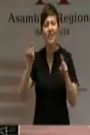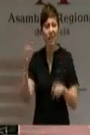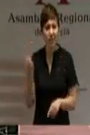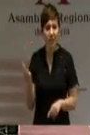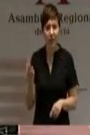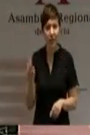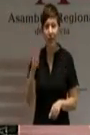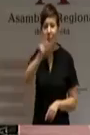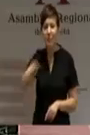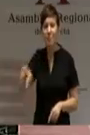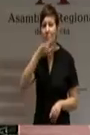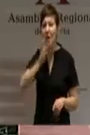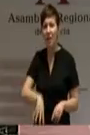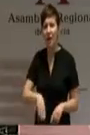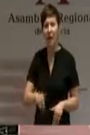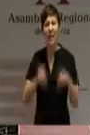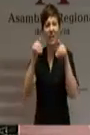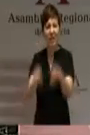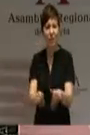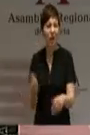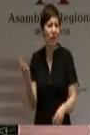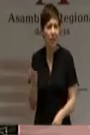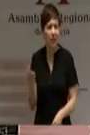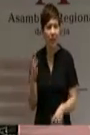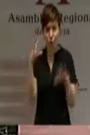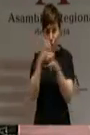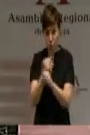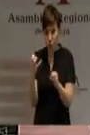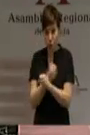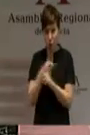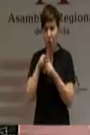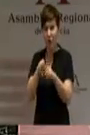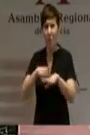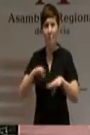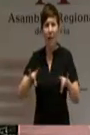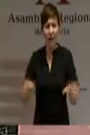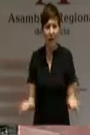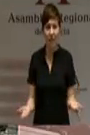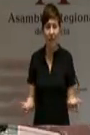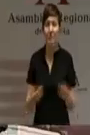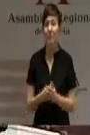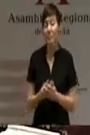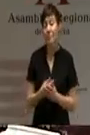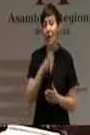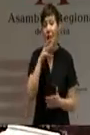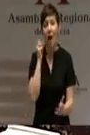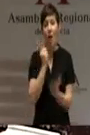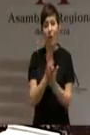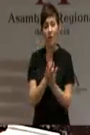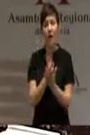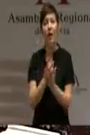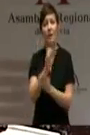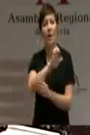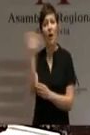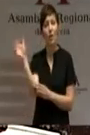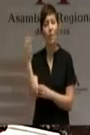en una candidatura que no se sabe muy bien quién ni para qué. Para eso sí, seguir apostando en Europa por las políticas de